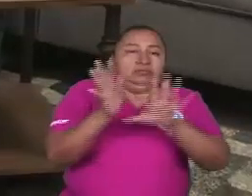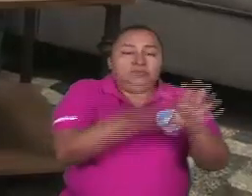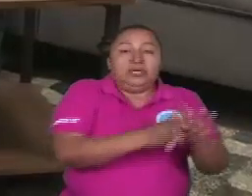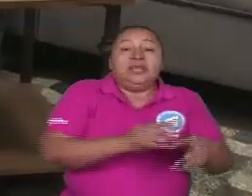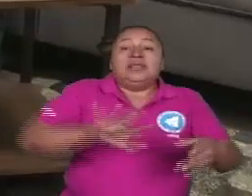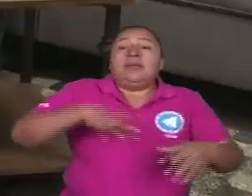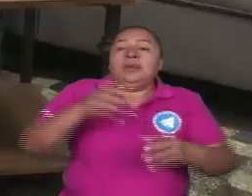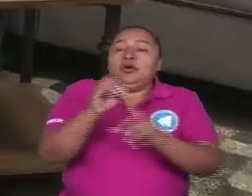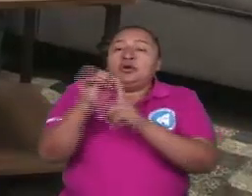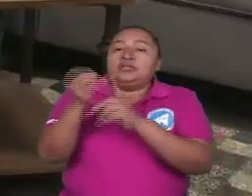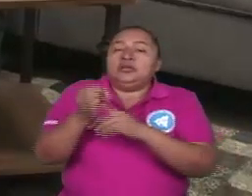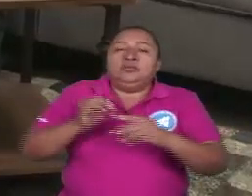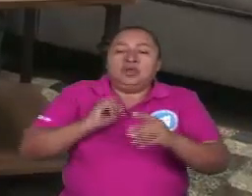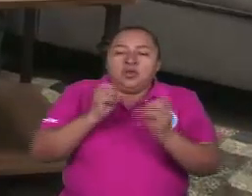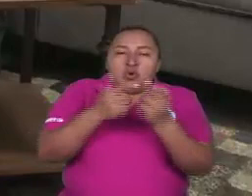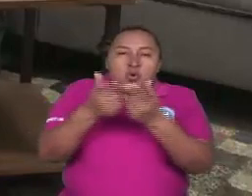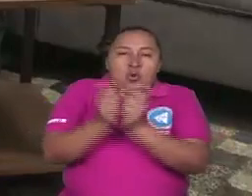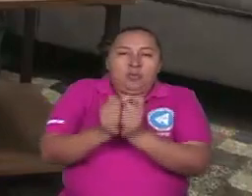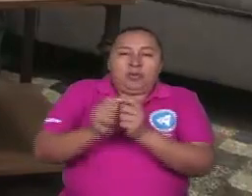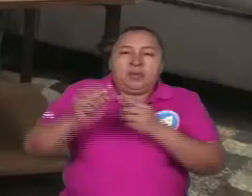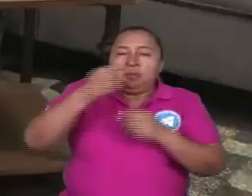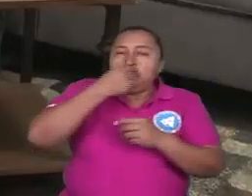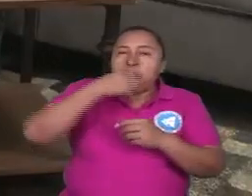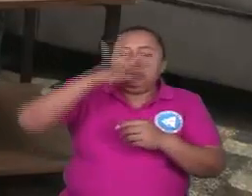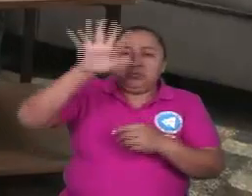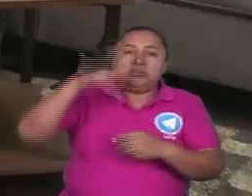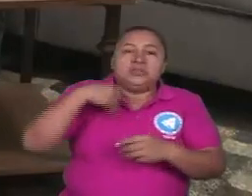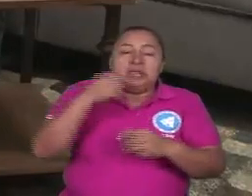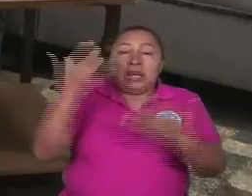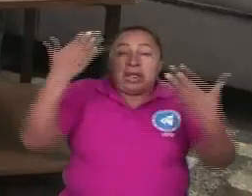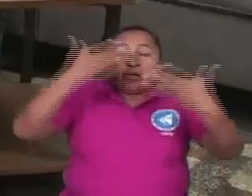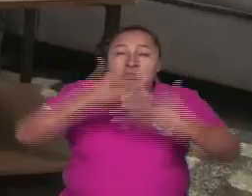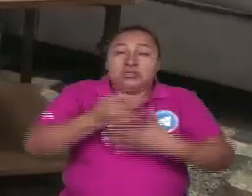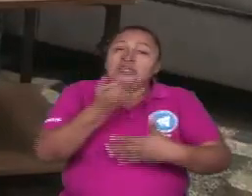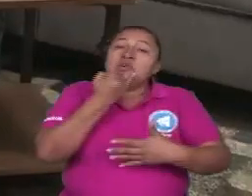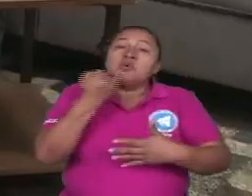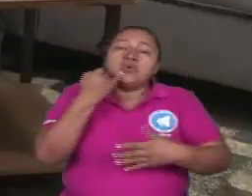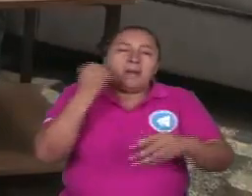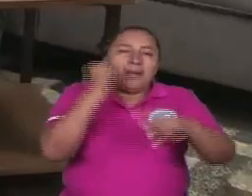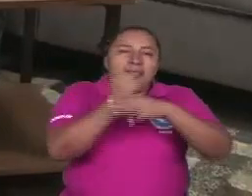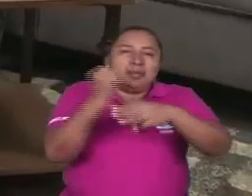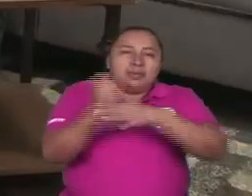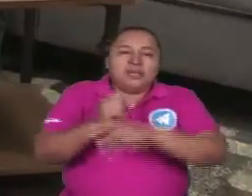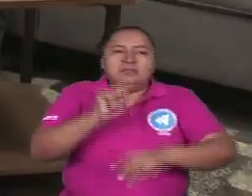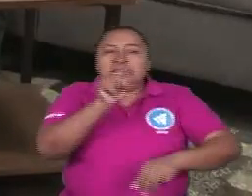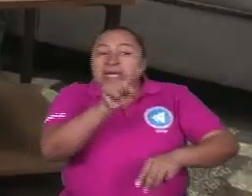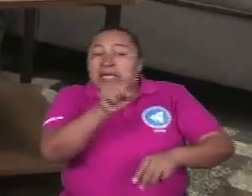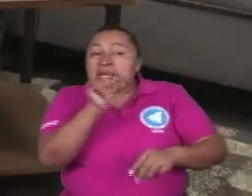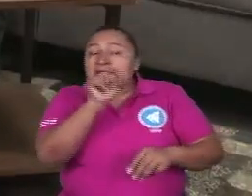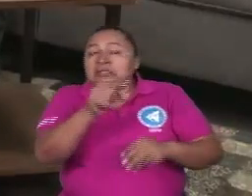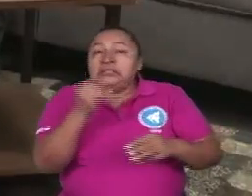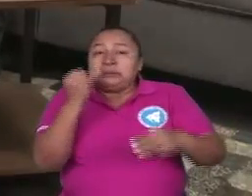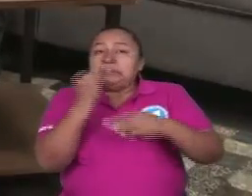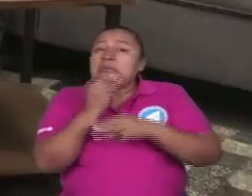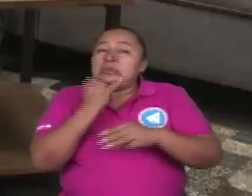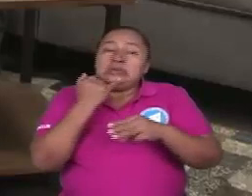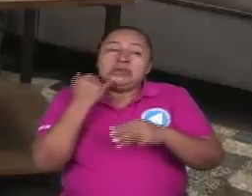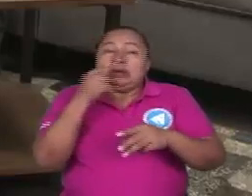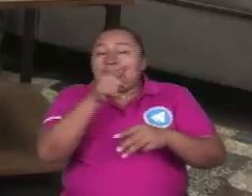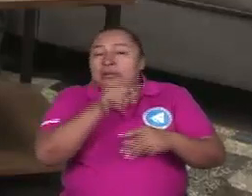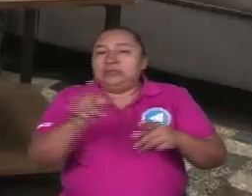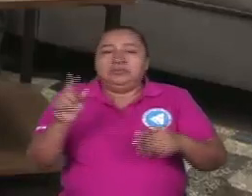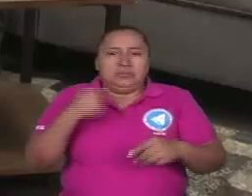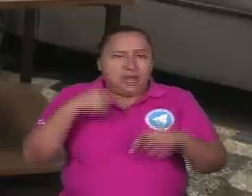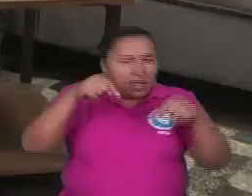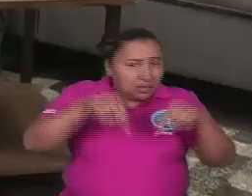¿verdad? que se encargaron la noche de los cristales de matar judíos y de todo y de señalar quienes eran los enemigos del fascismo eso